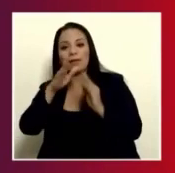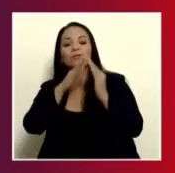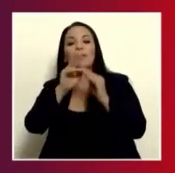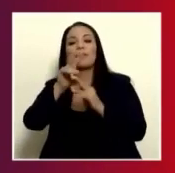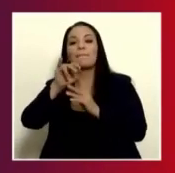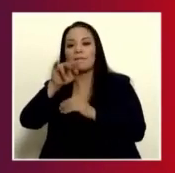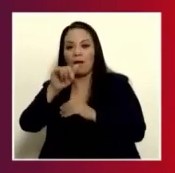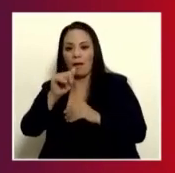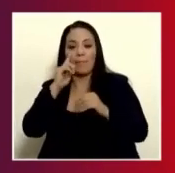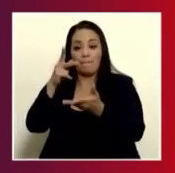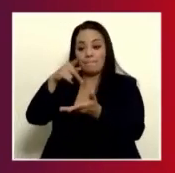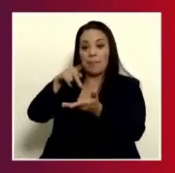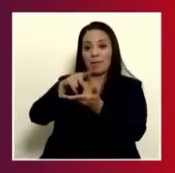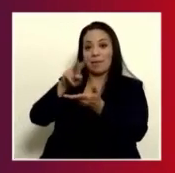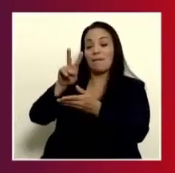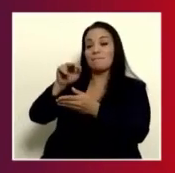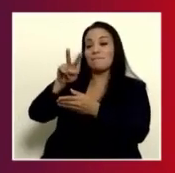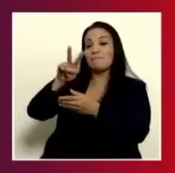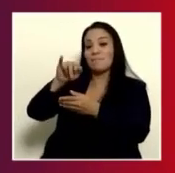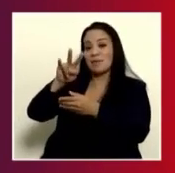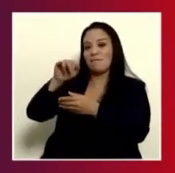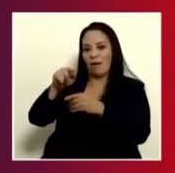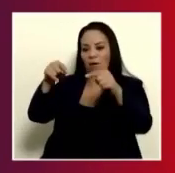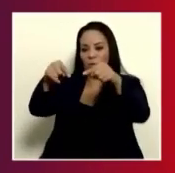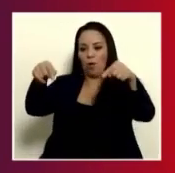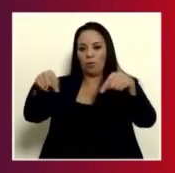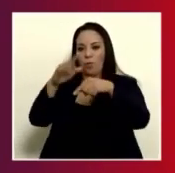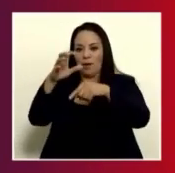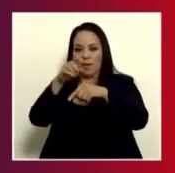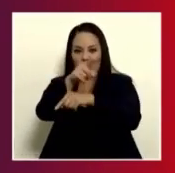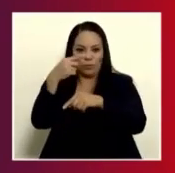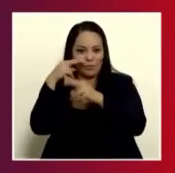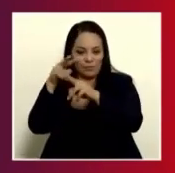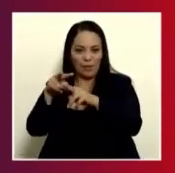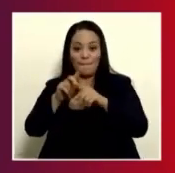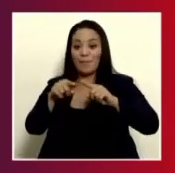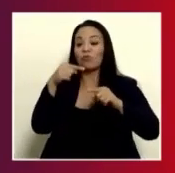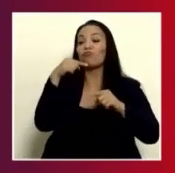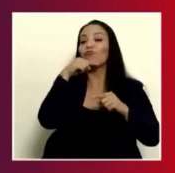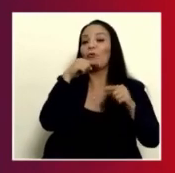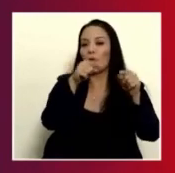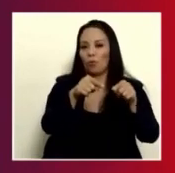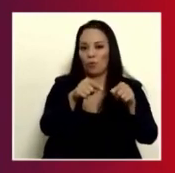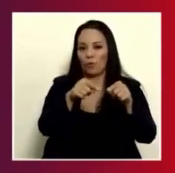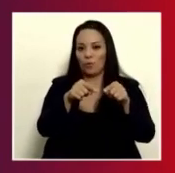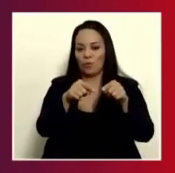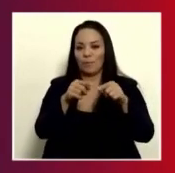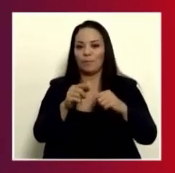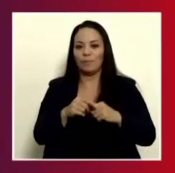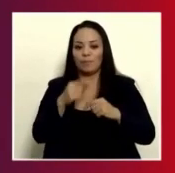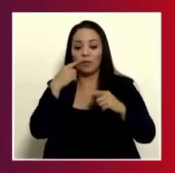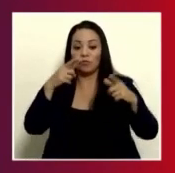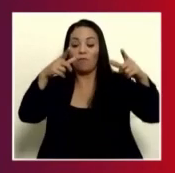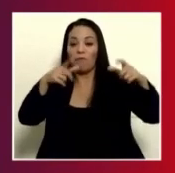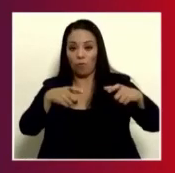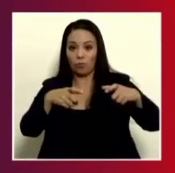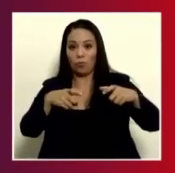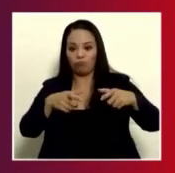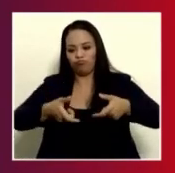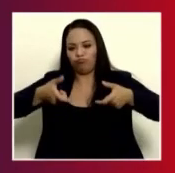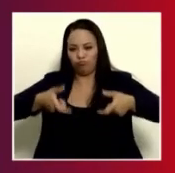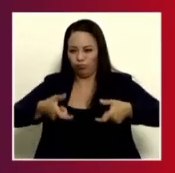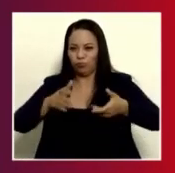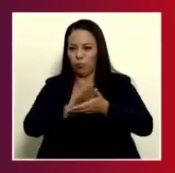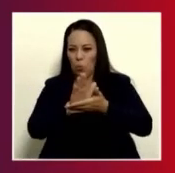Parque Viva es el cuadro amarillo que ustedes ven ahí. Todo lo que ustedes ven en rojo, y esto es una toma del expediente, que es un ampogar grande,